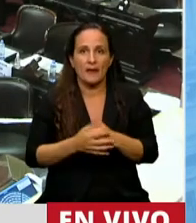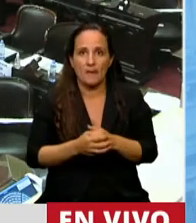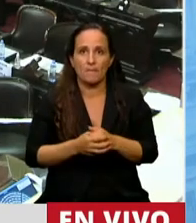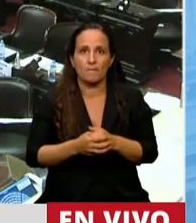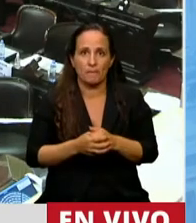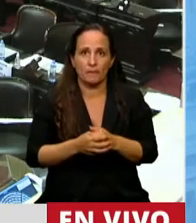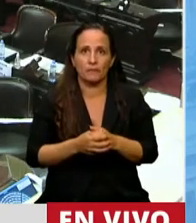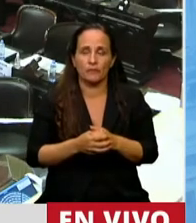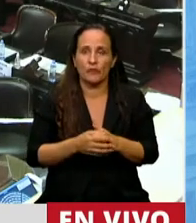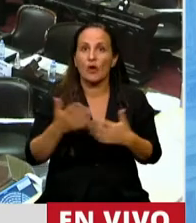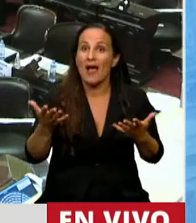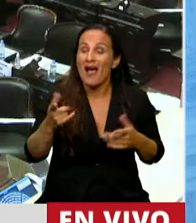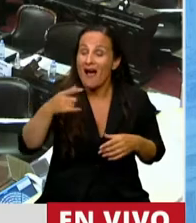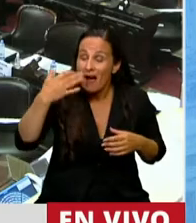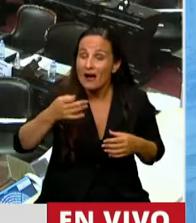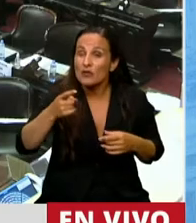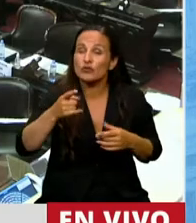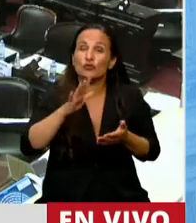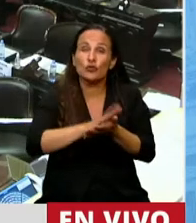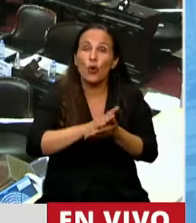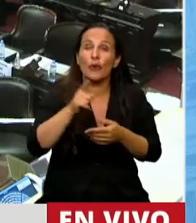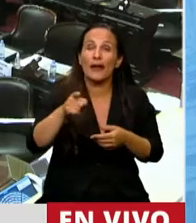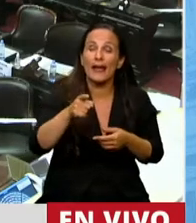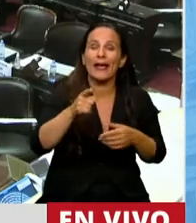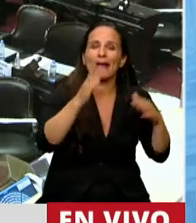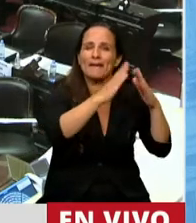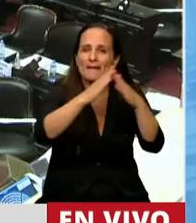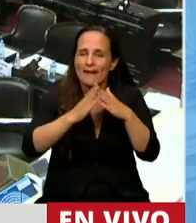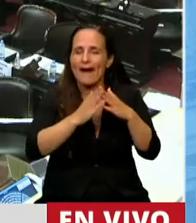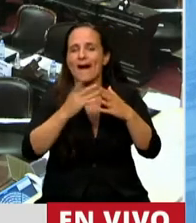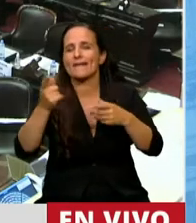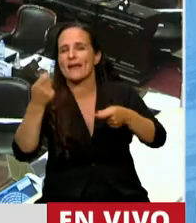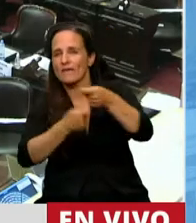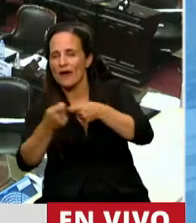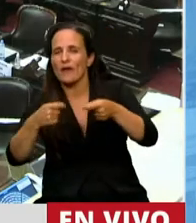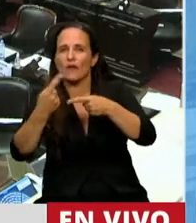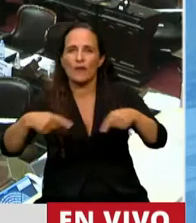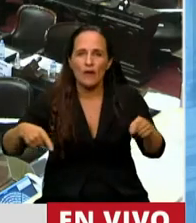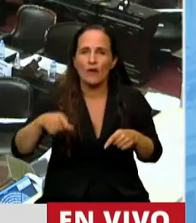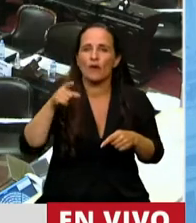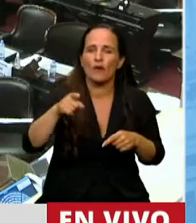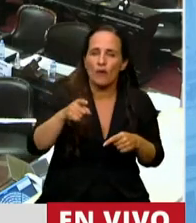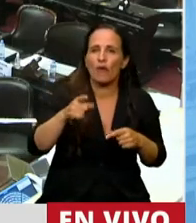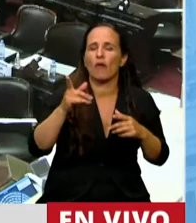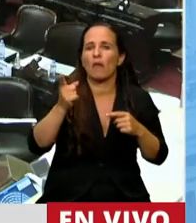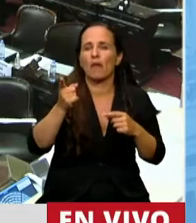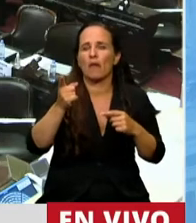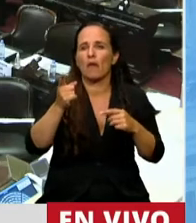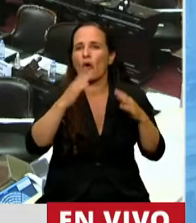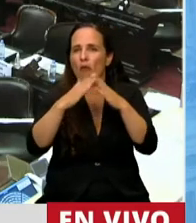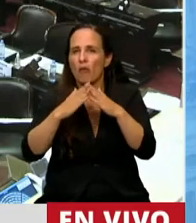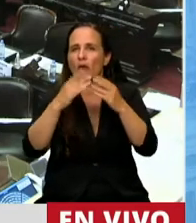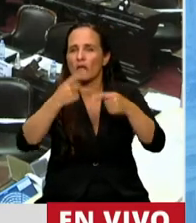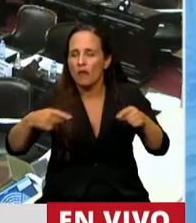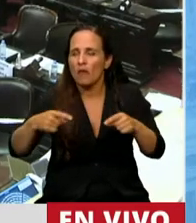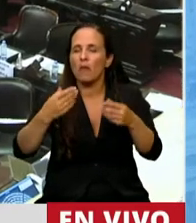Mire, la asociación más fuerte con el mercado de vivienda, el resultado mercado de vivienda, con qué está más fuertemente asociado,